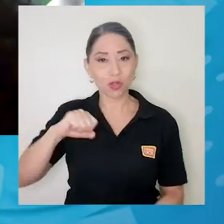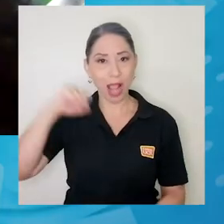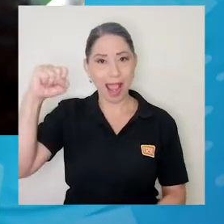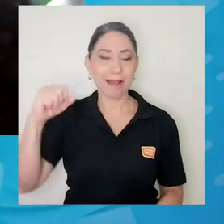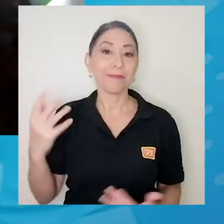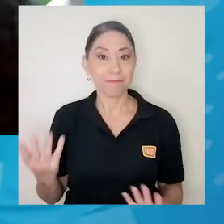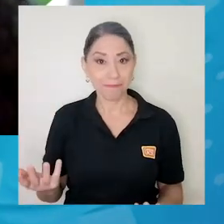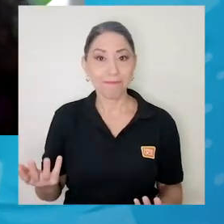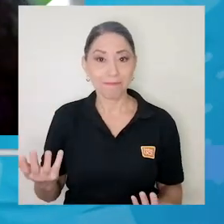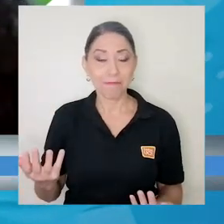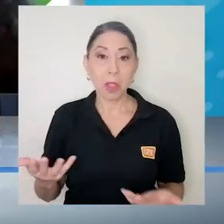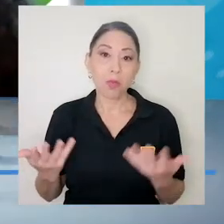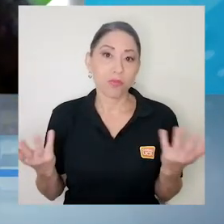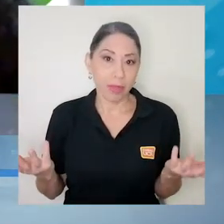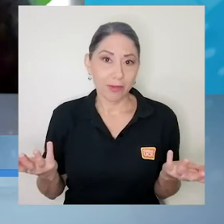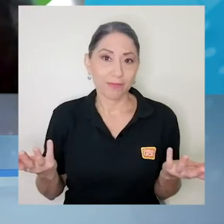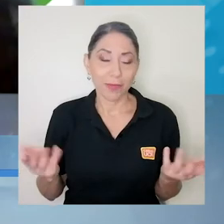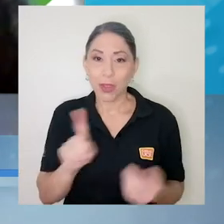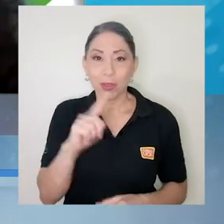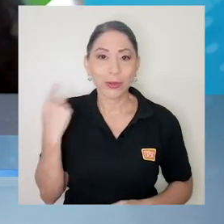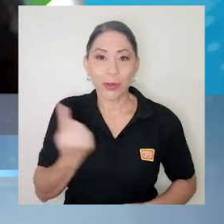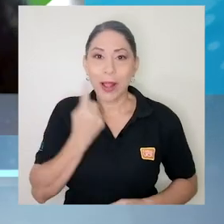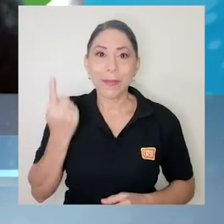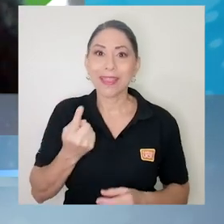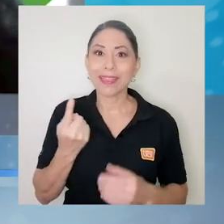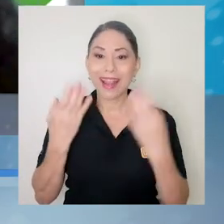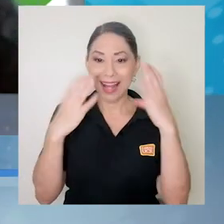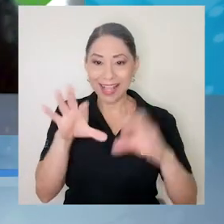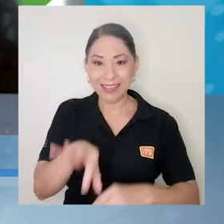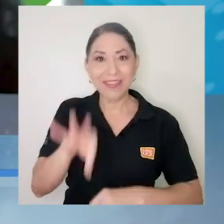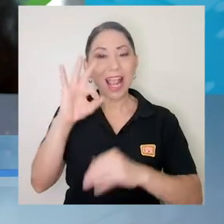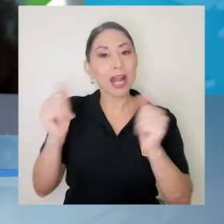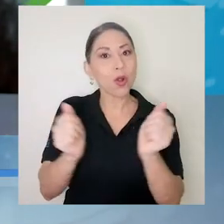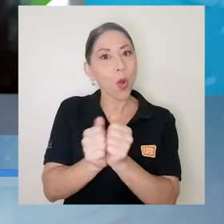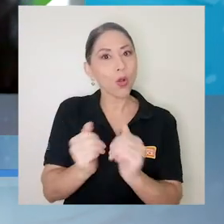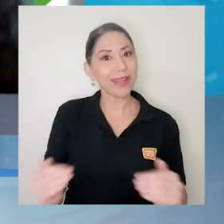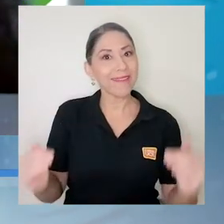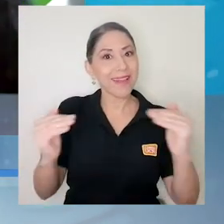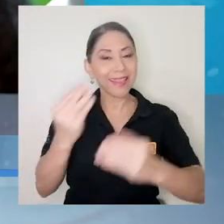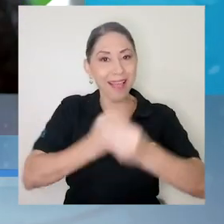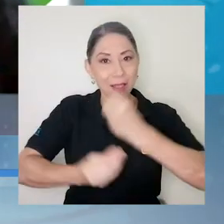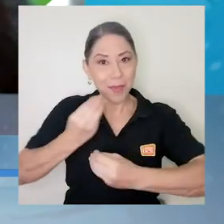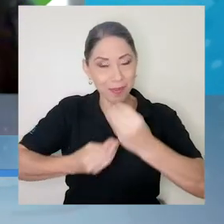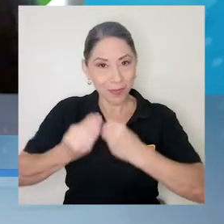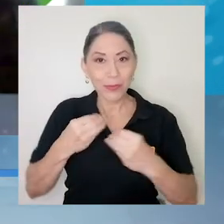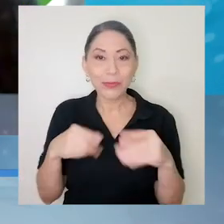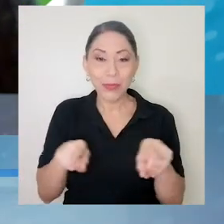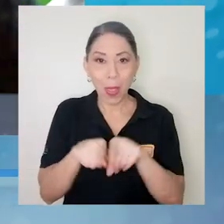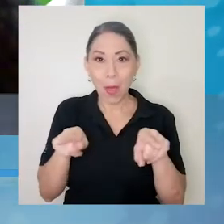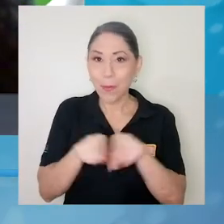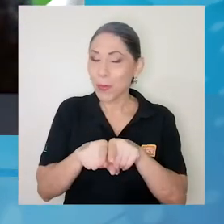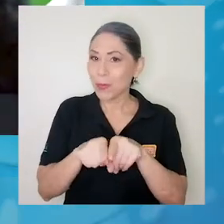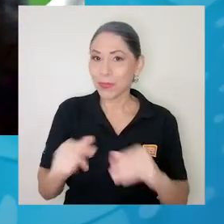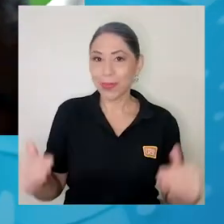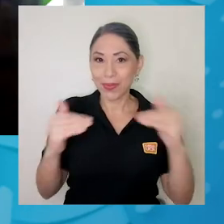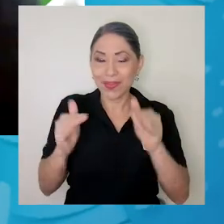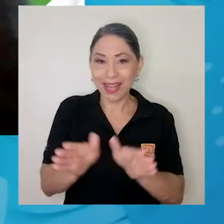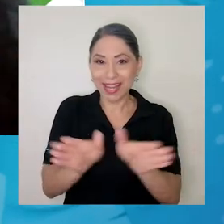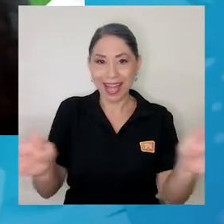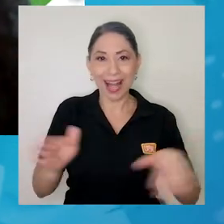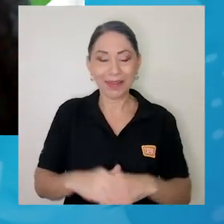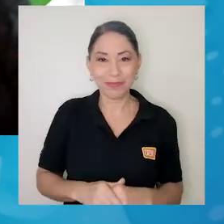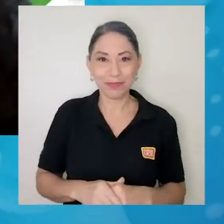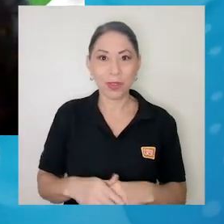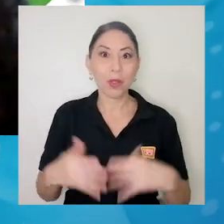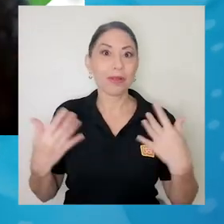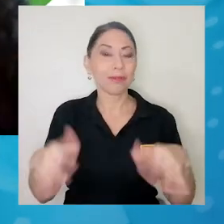que ganamos, entonces, bueno, no solamente clasificar como nivel de comidas, ¿verdad?, de alimentos, sino a nivel general,